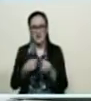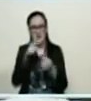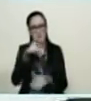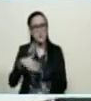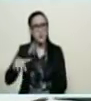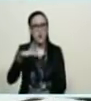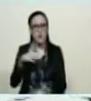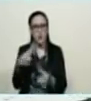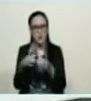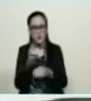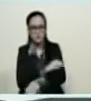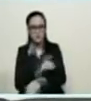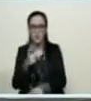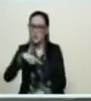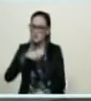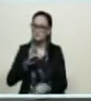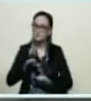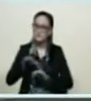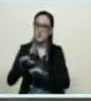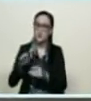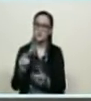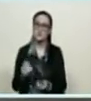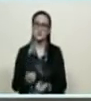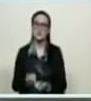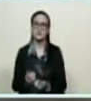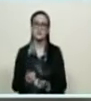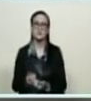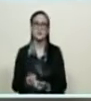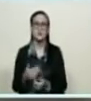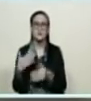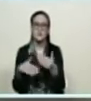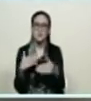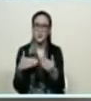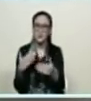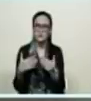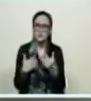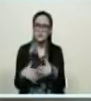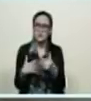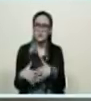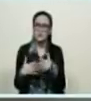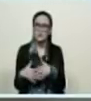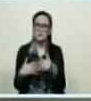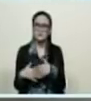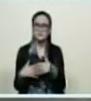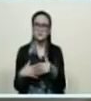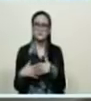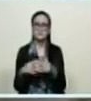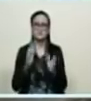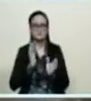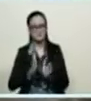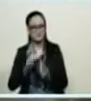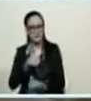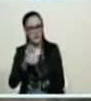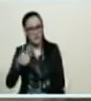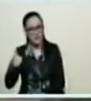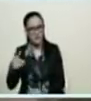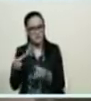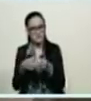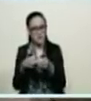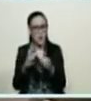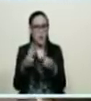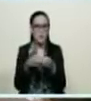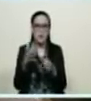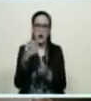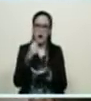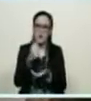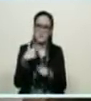nosotros lo apoyamos, lo respaldamos, con los procesos productivos, con los procesos organizativos, con los CLAP